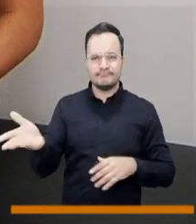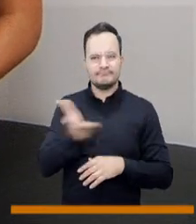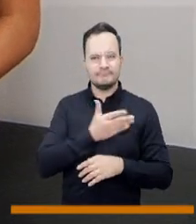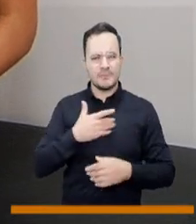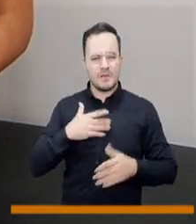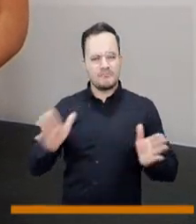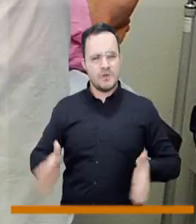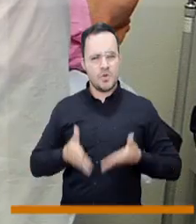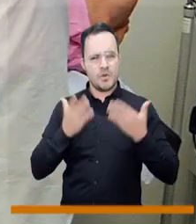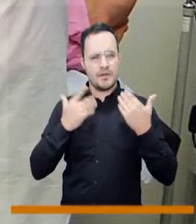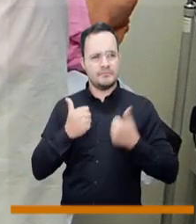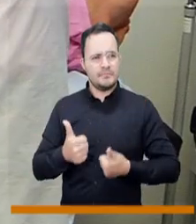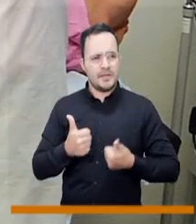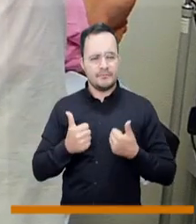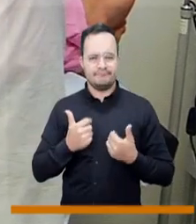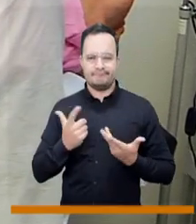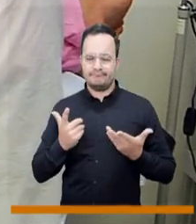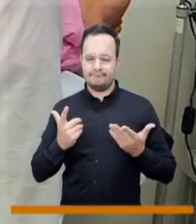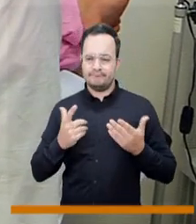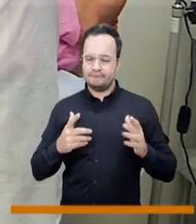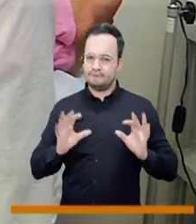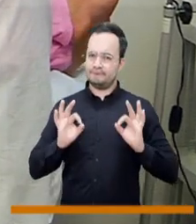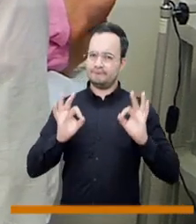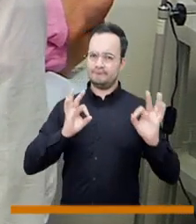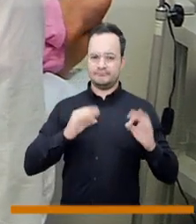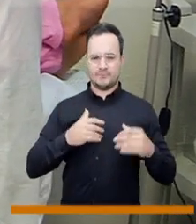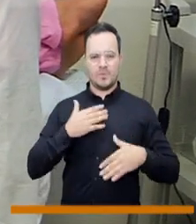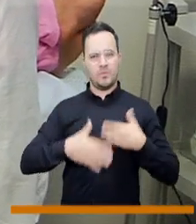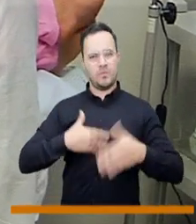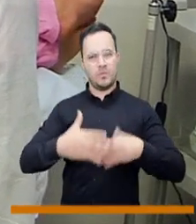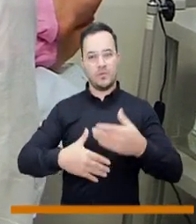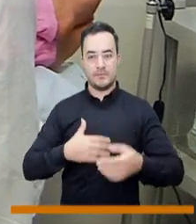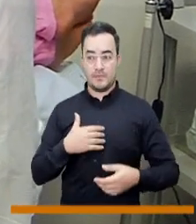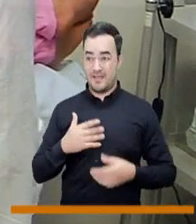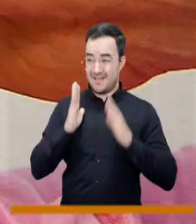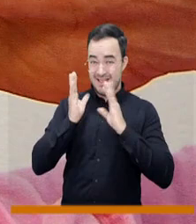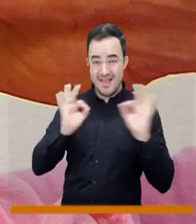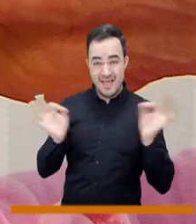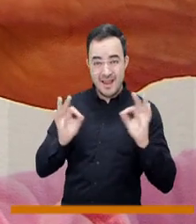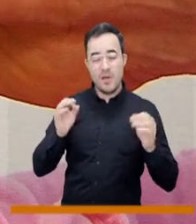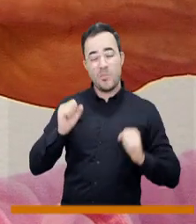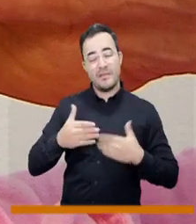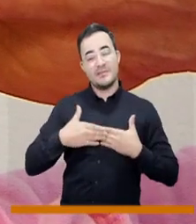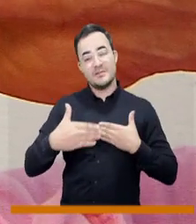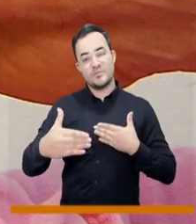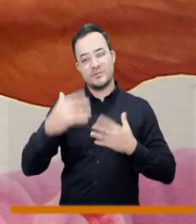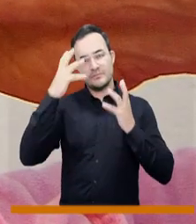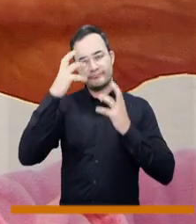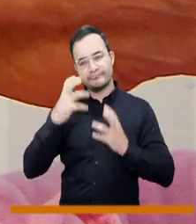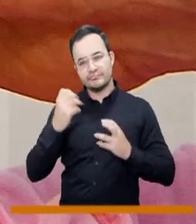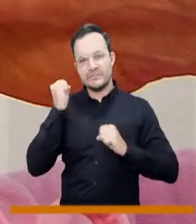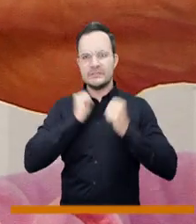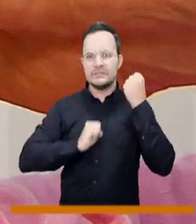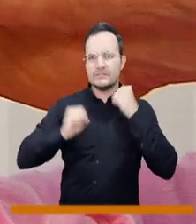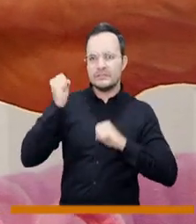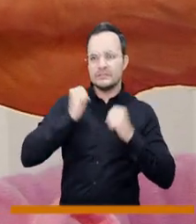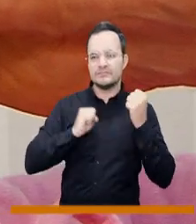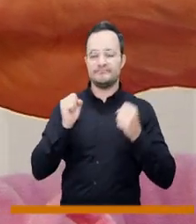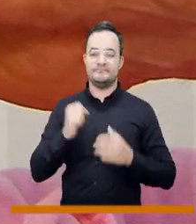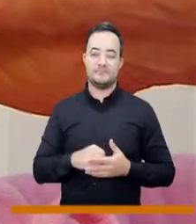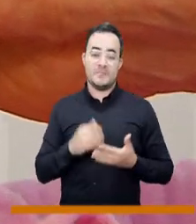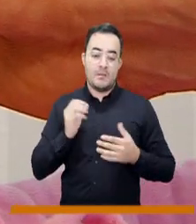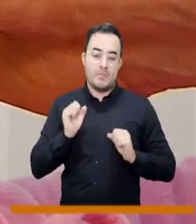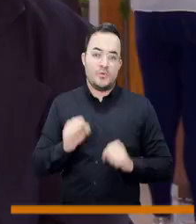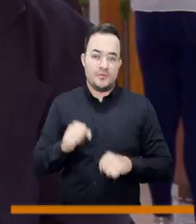adecuado, un abordaje para su resolución y elaboración, pueden, digamos, presentar con el tiempo síntomas de